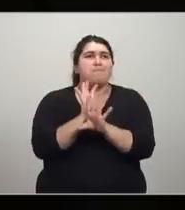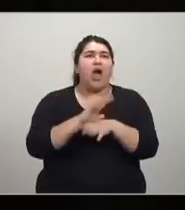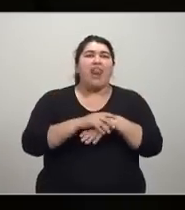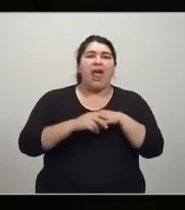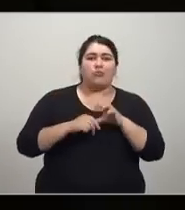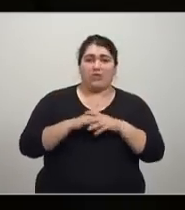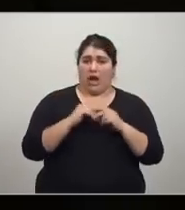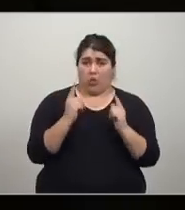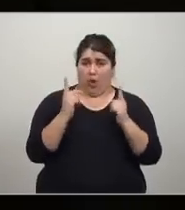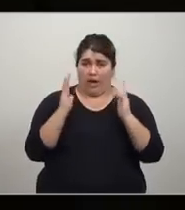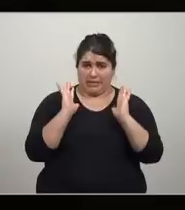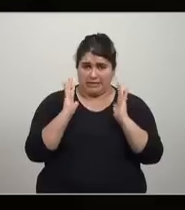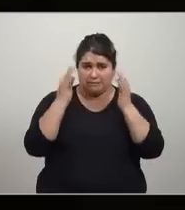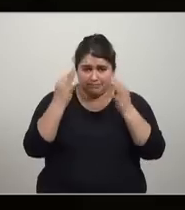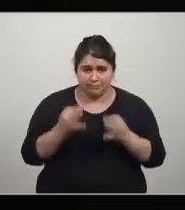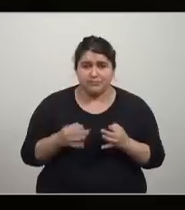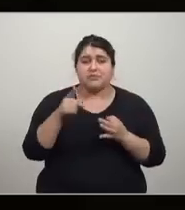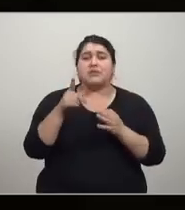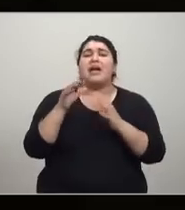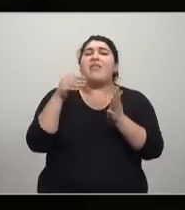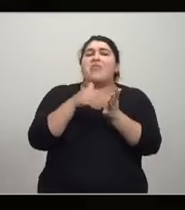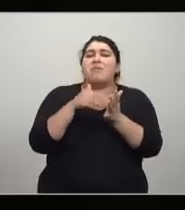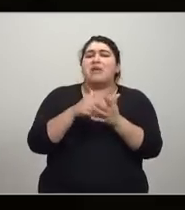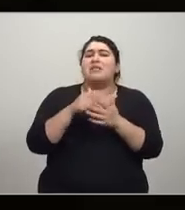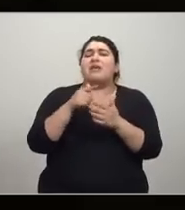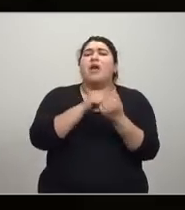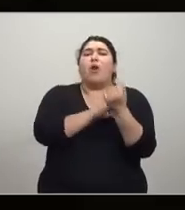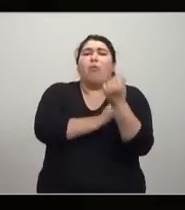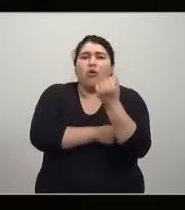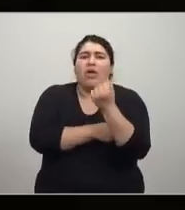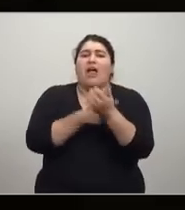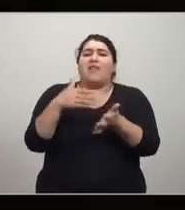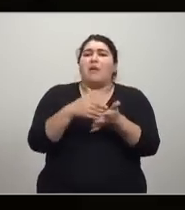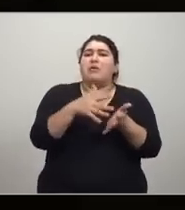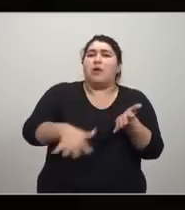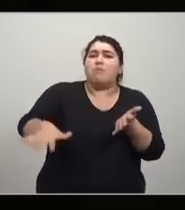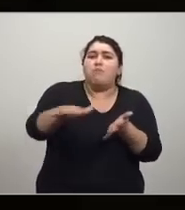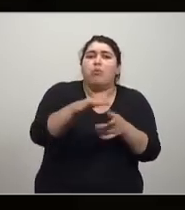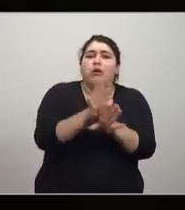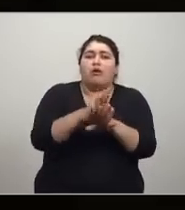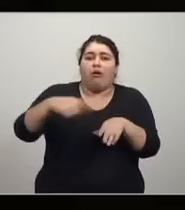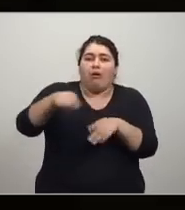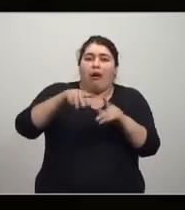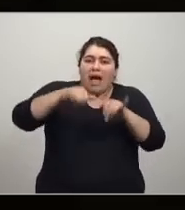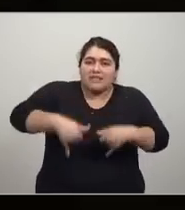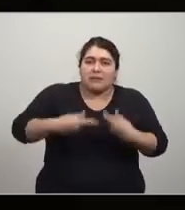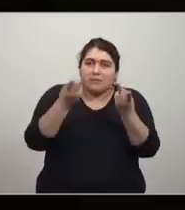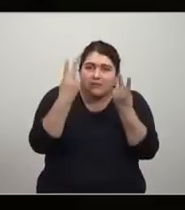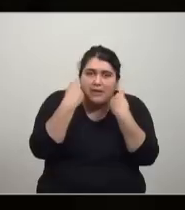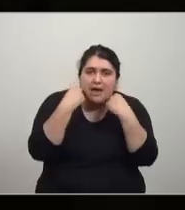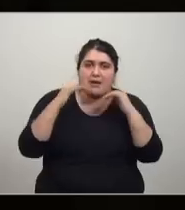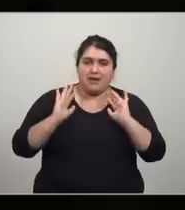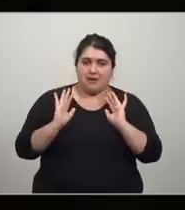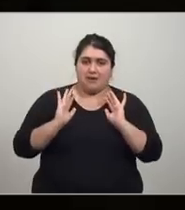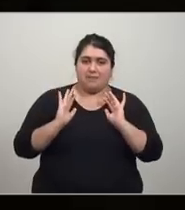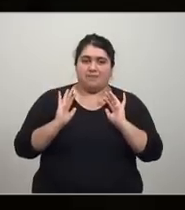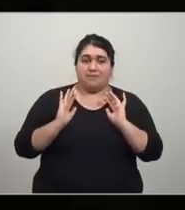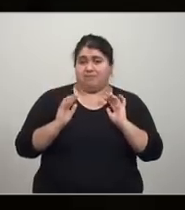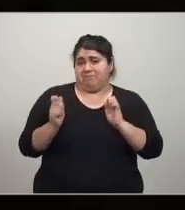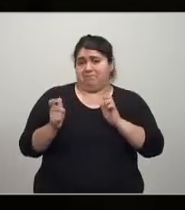aliado influyente y valioso de aquellos cuyo ejercicio del poder depende de la existencia de un público sumiso. No hay que poner salarios básicos para